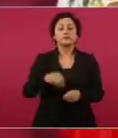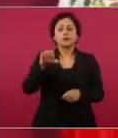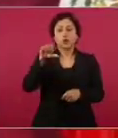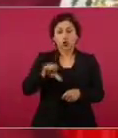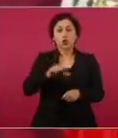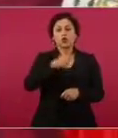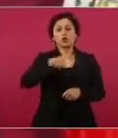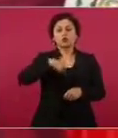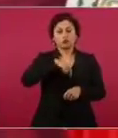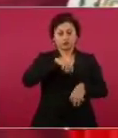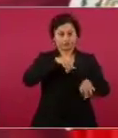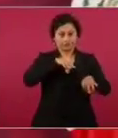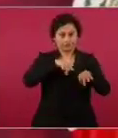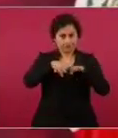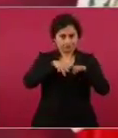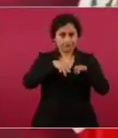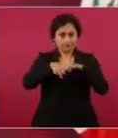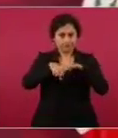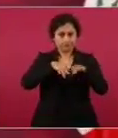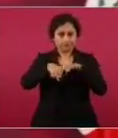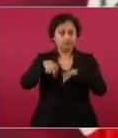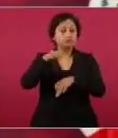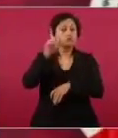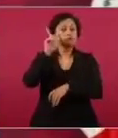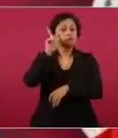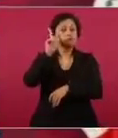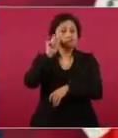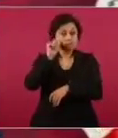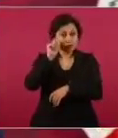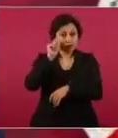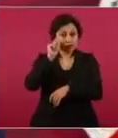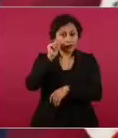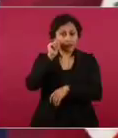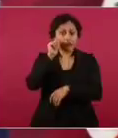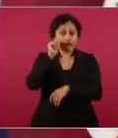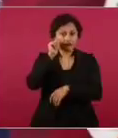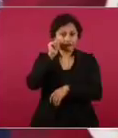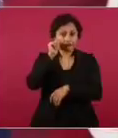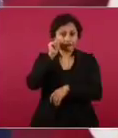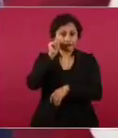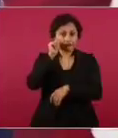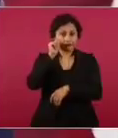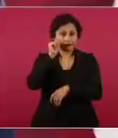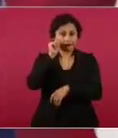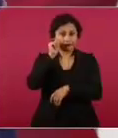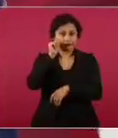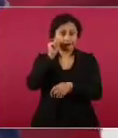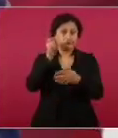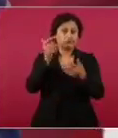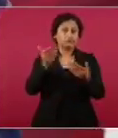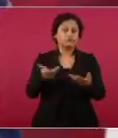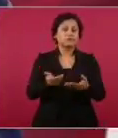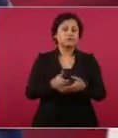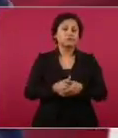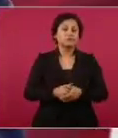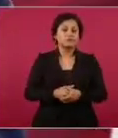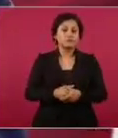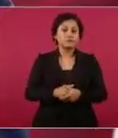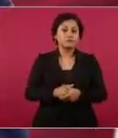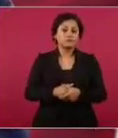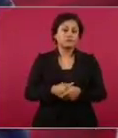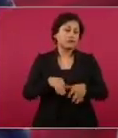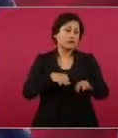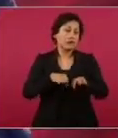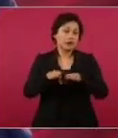y mañana ya no vamos a tener actividad,